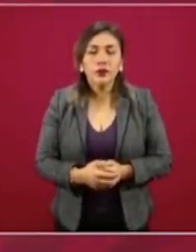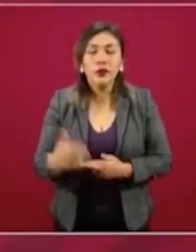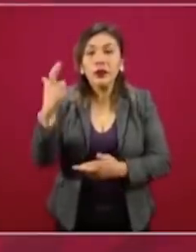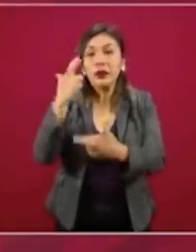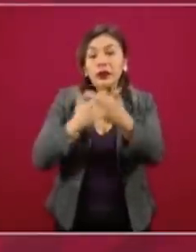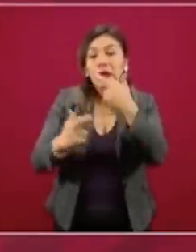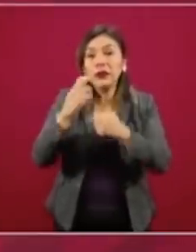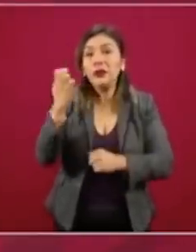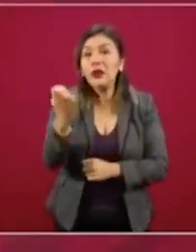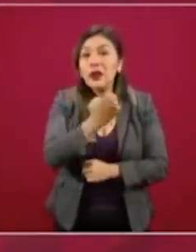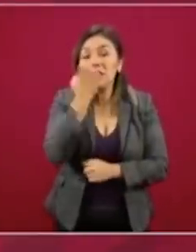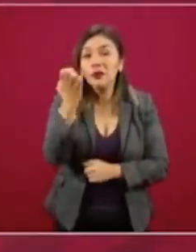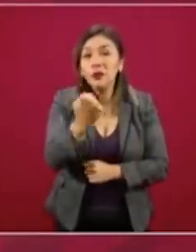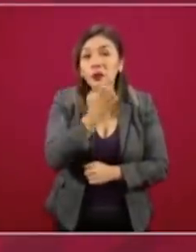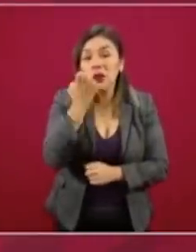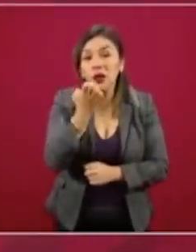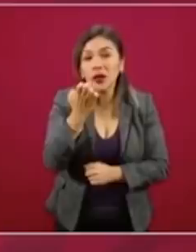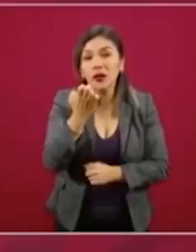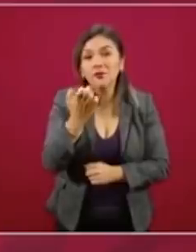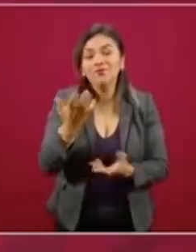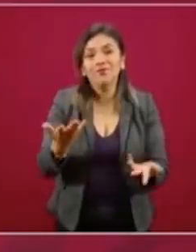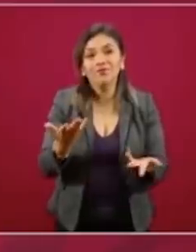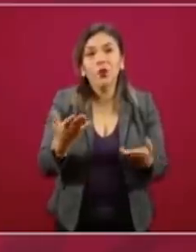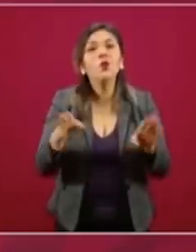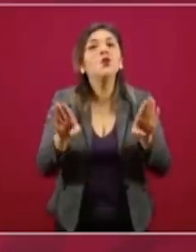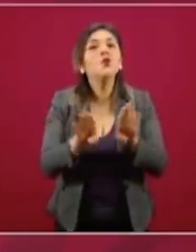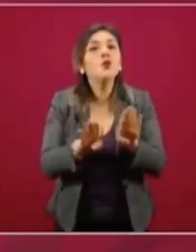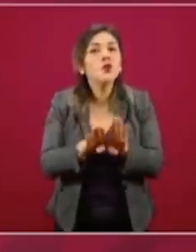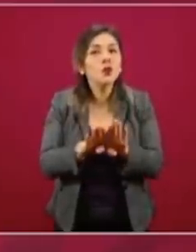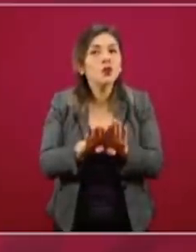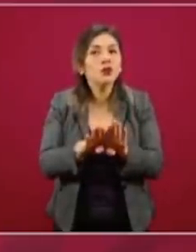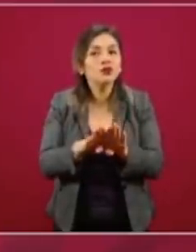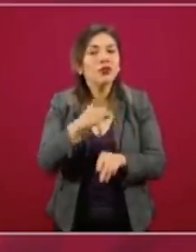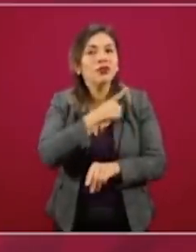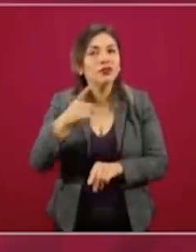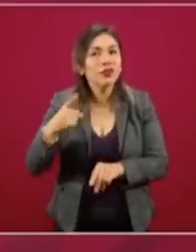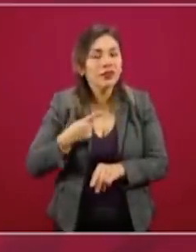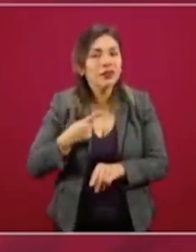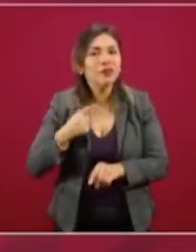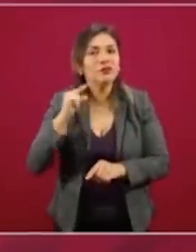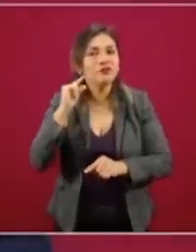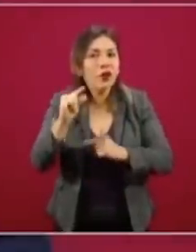cómo es que se está